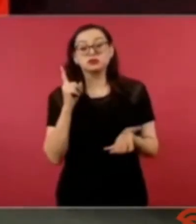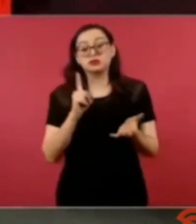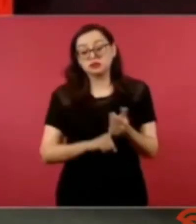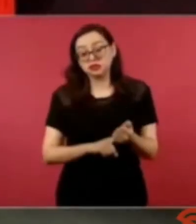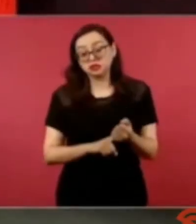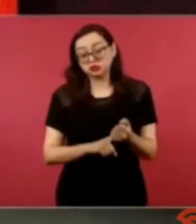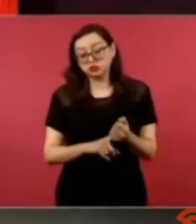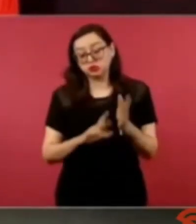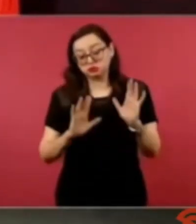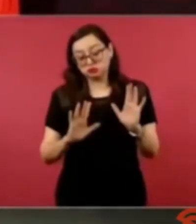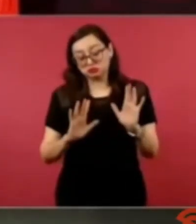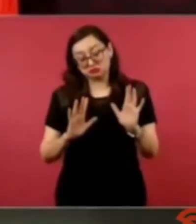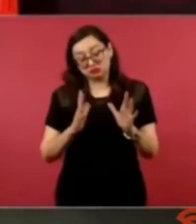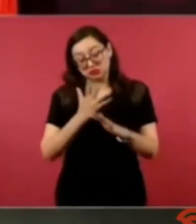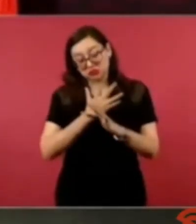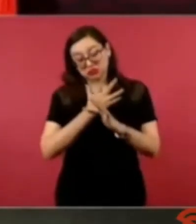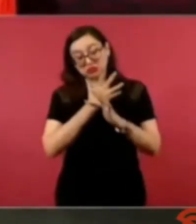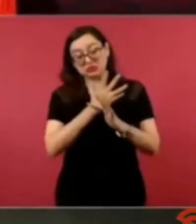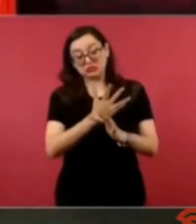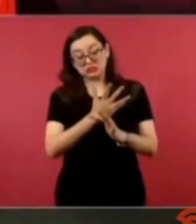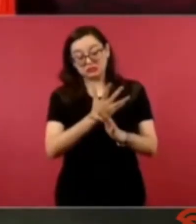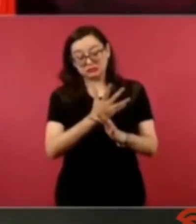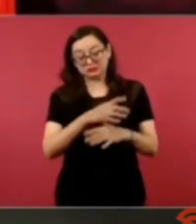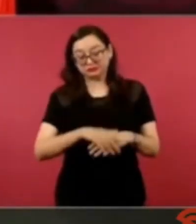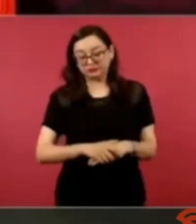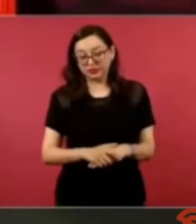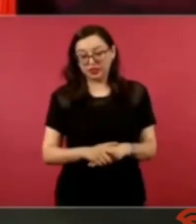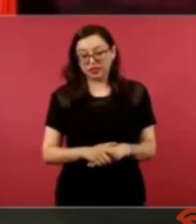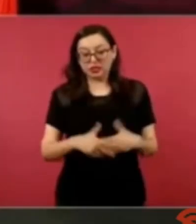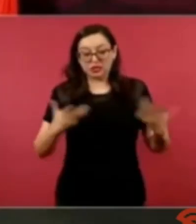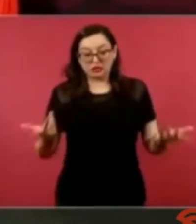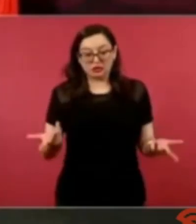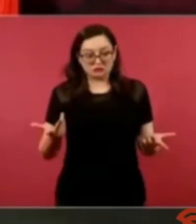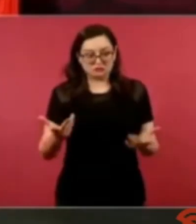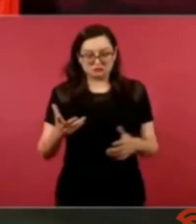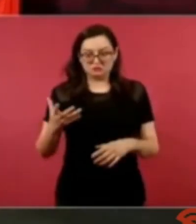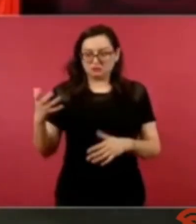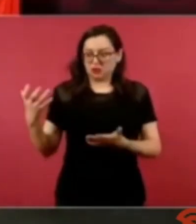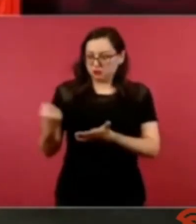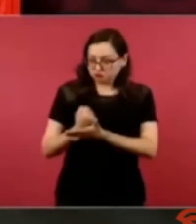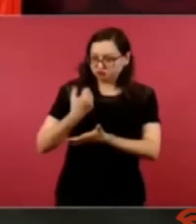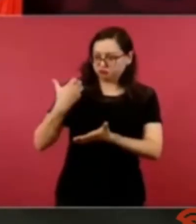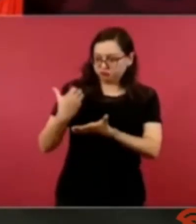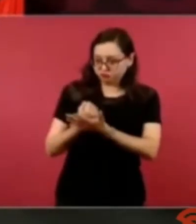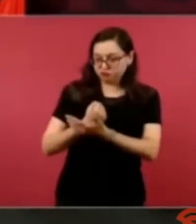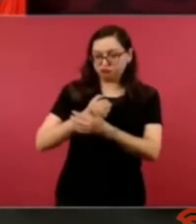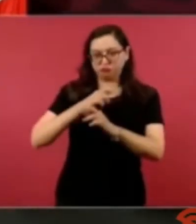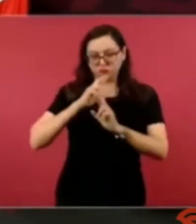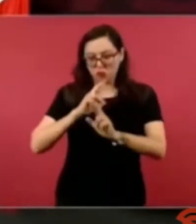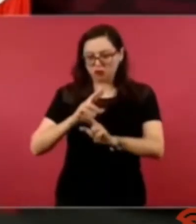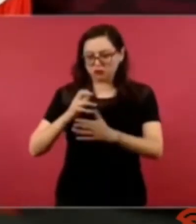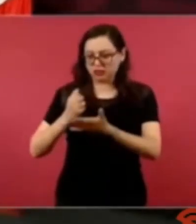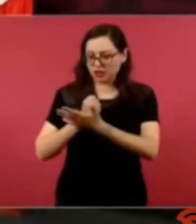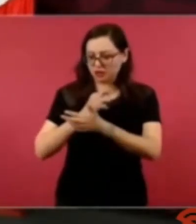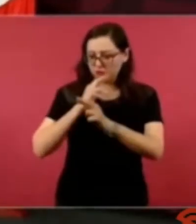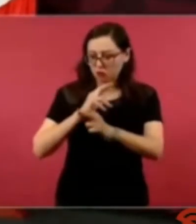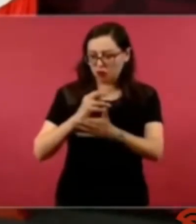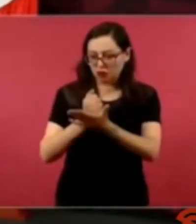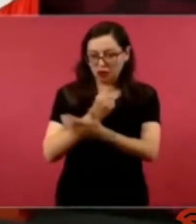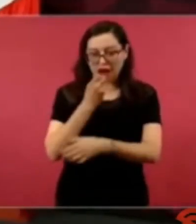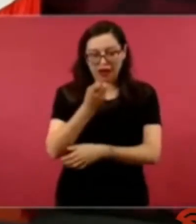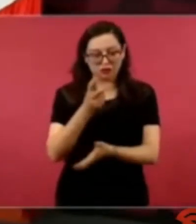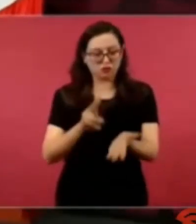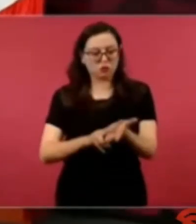se dice lo que cuenta son los resultados no estoy de acuerdo del todo porque